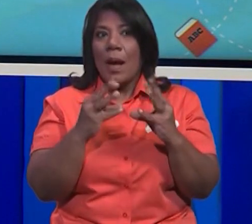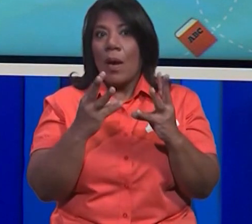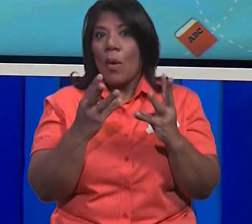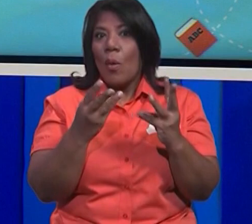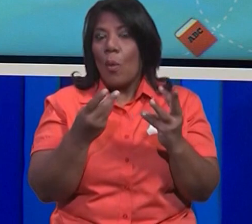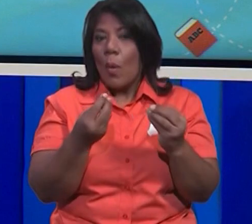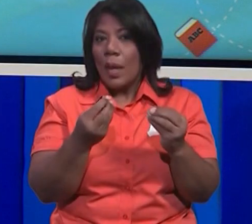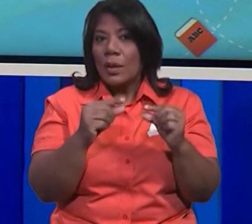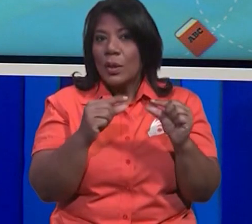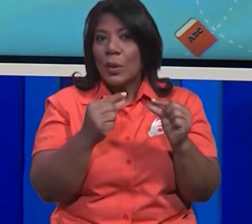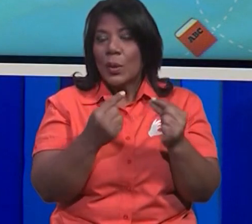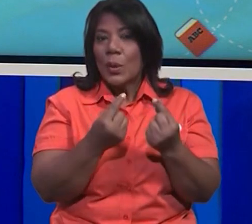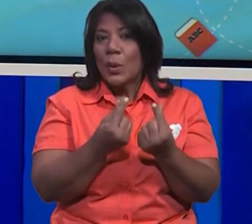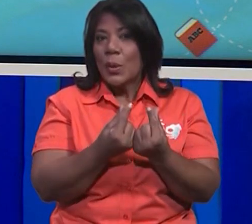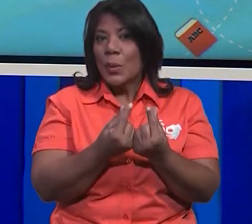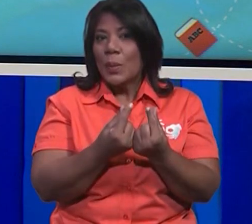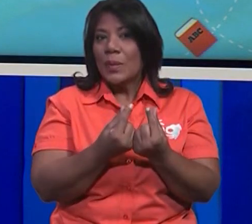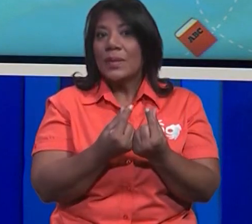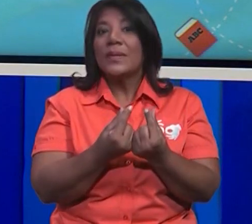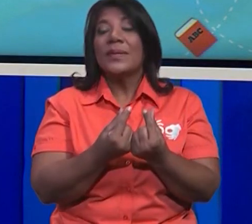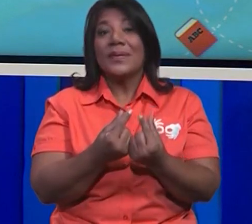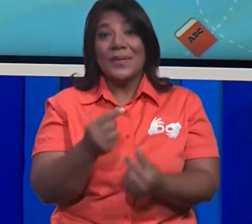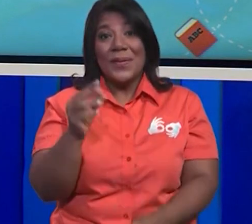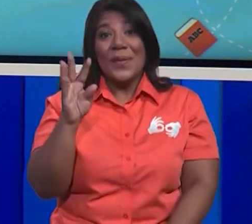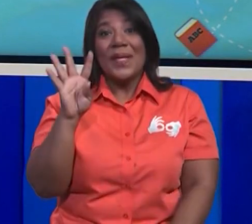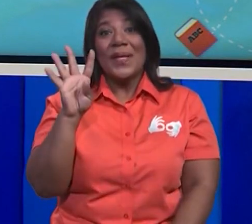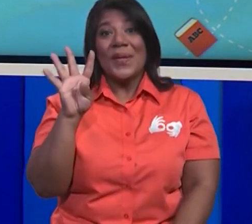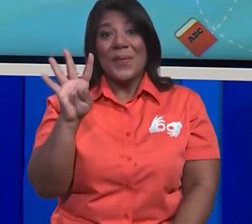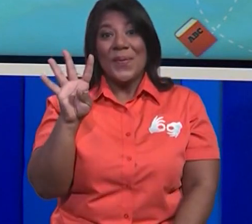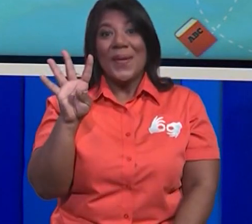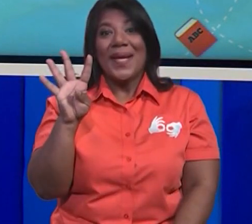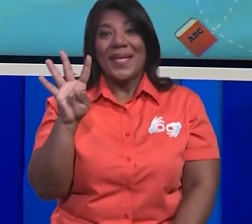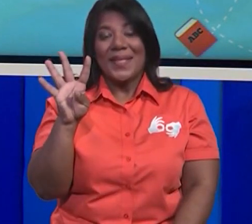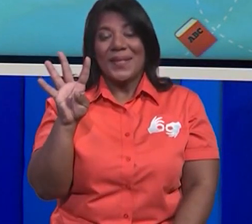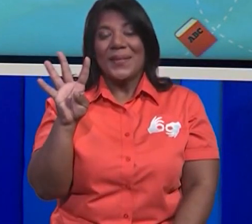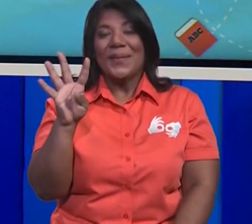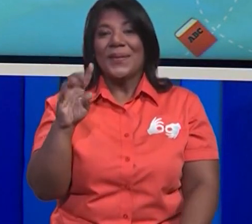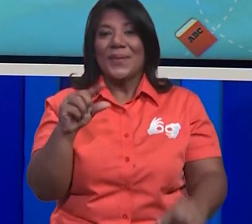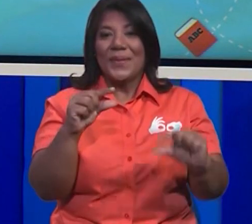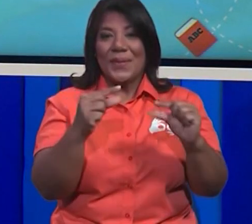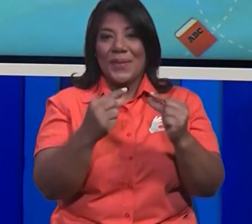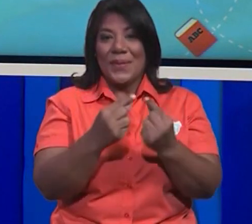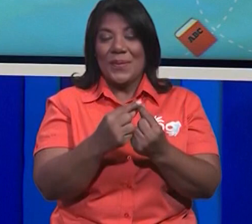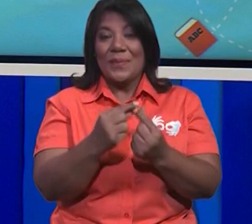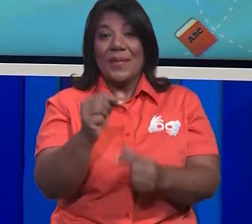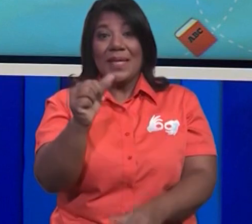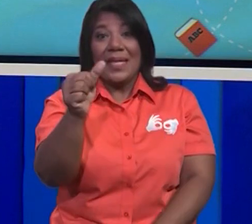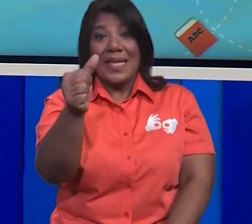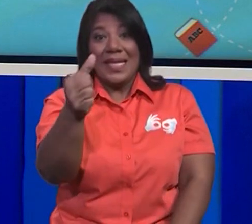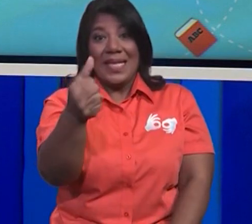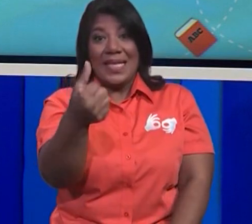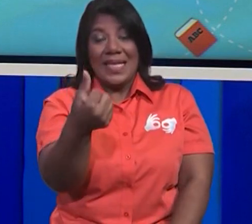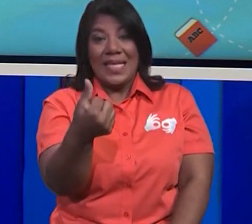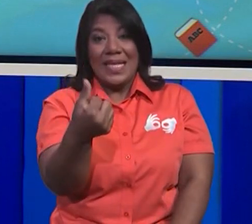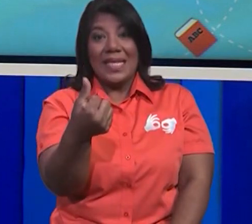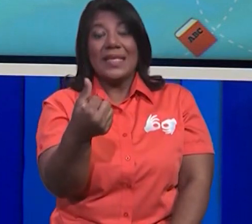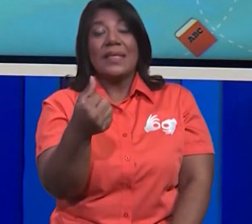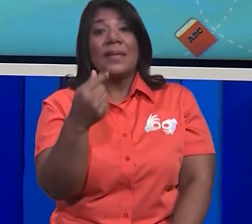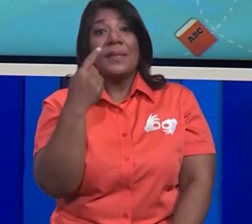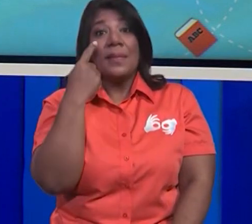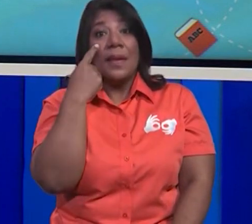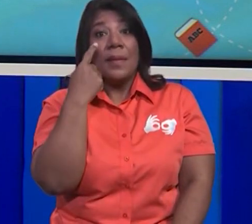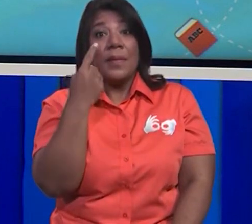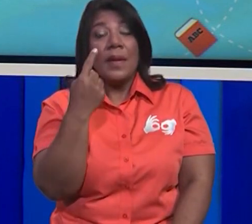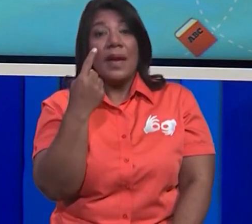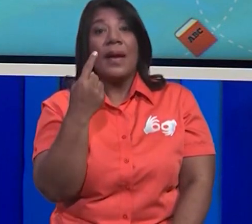mariposas tenemos? ¿Tenemos cuántos grupos? Tenemos cuatro grupos. Cuatro grupos de 10 mariposas. Así que, vamos a